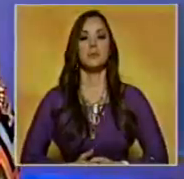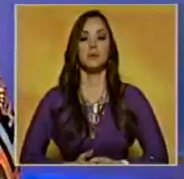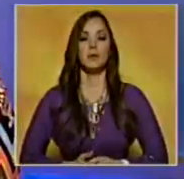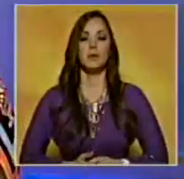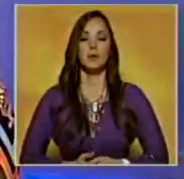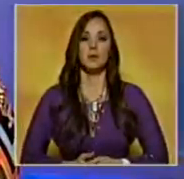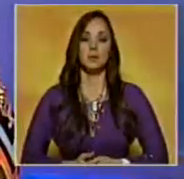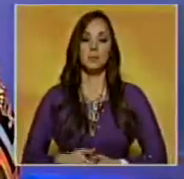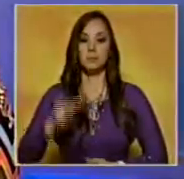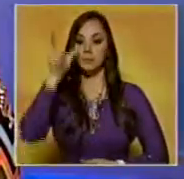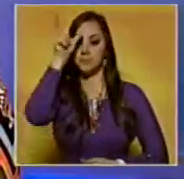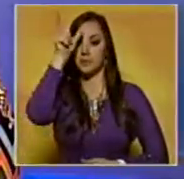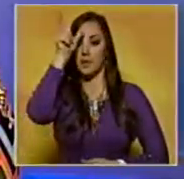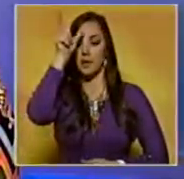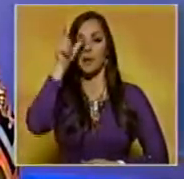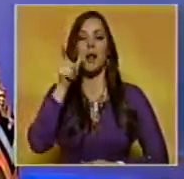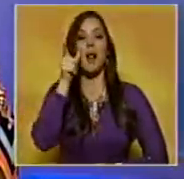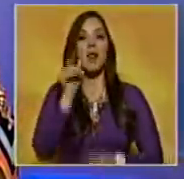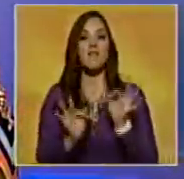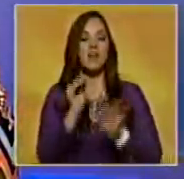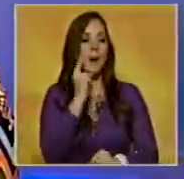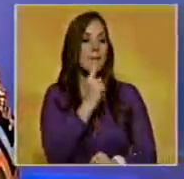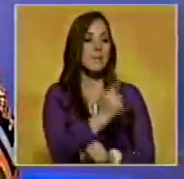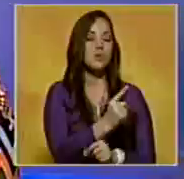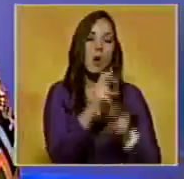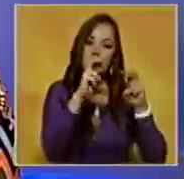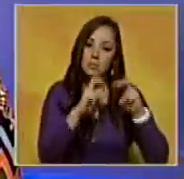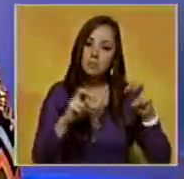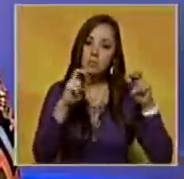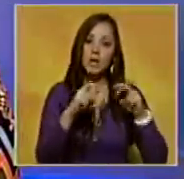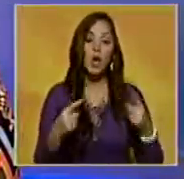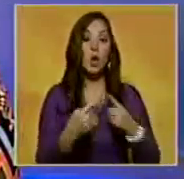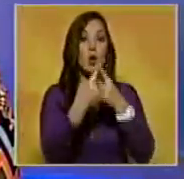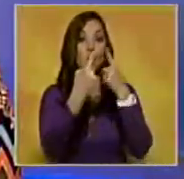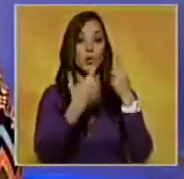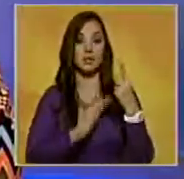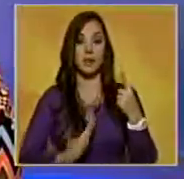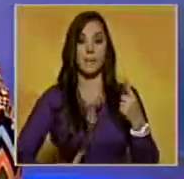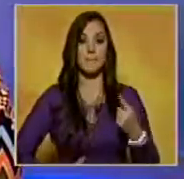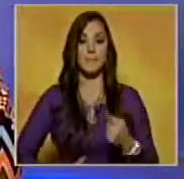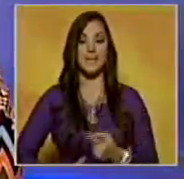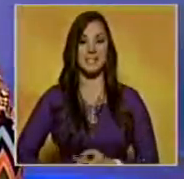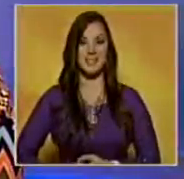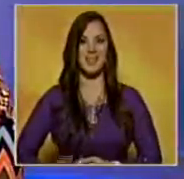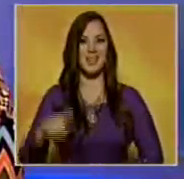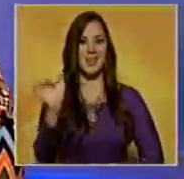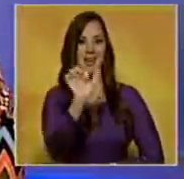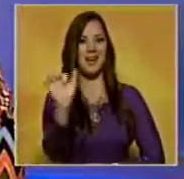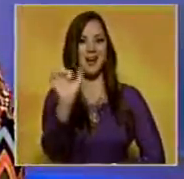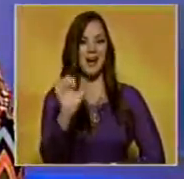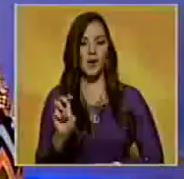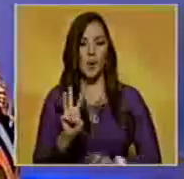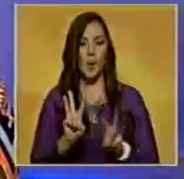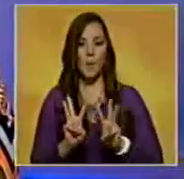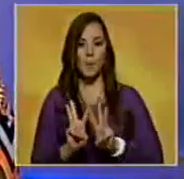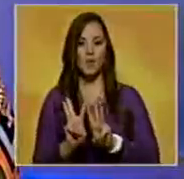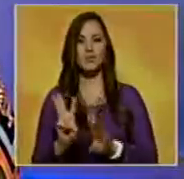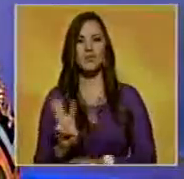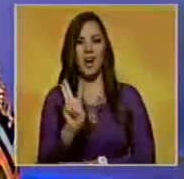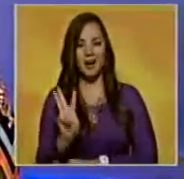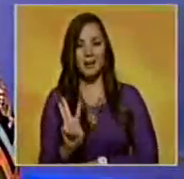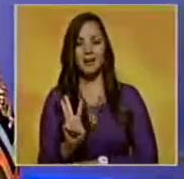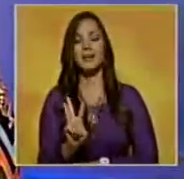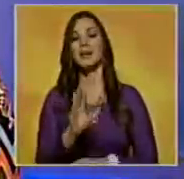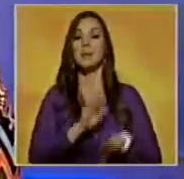En Alemania, la Fiscalía ordenó una investigación contra el expresidente de Volkswagen, Martin Winterberg, por el